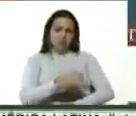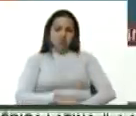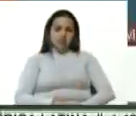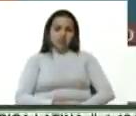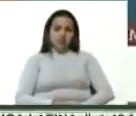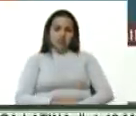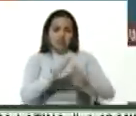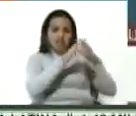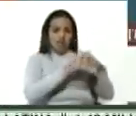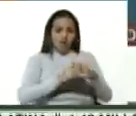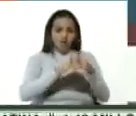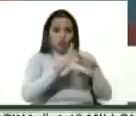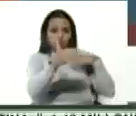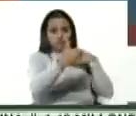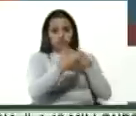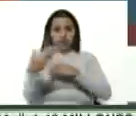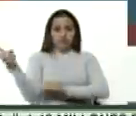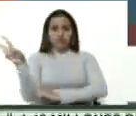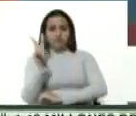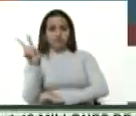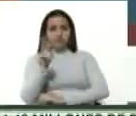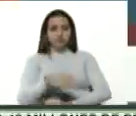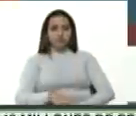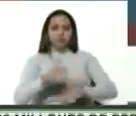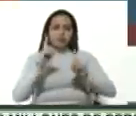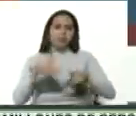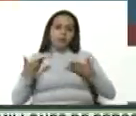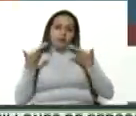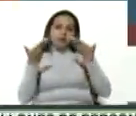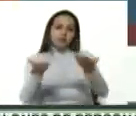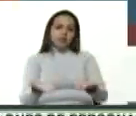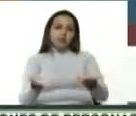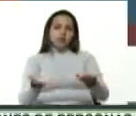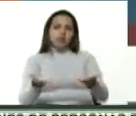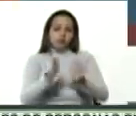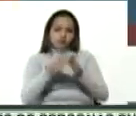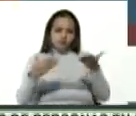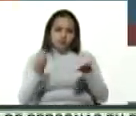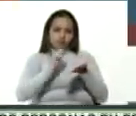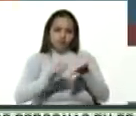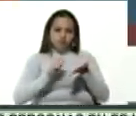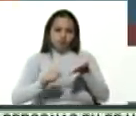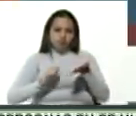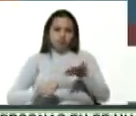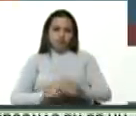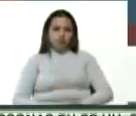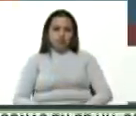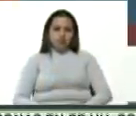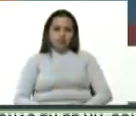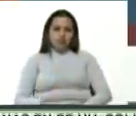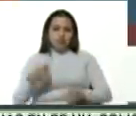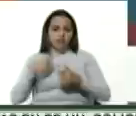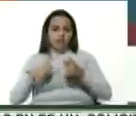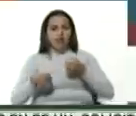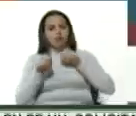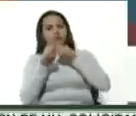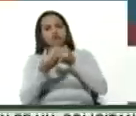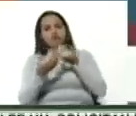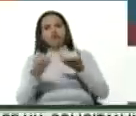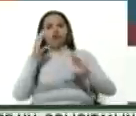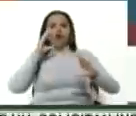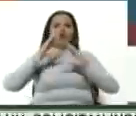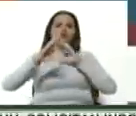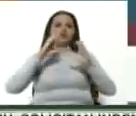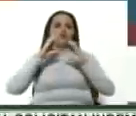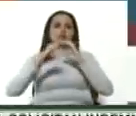Bolivariana de Venezuela. También les entregamos un expediente de las declaraciones, comunicados,